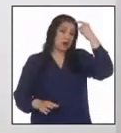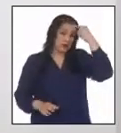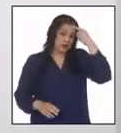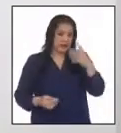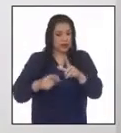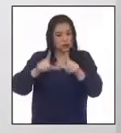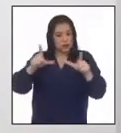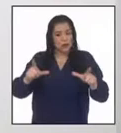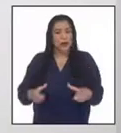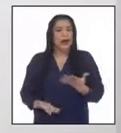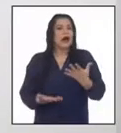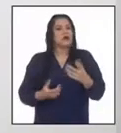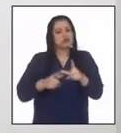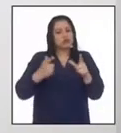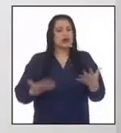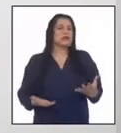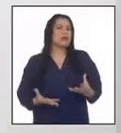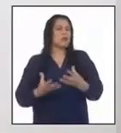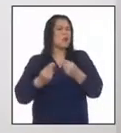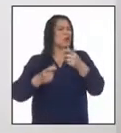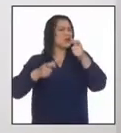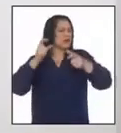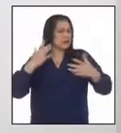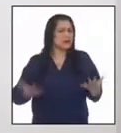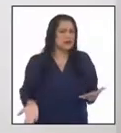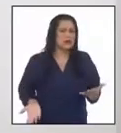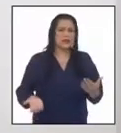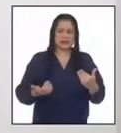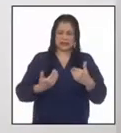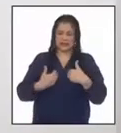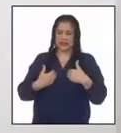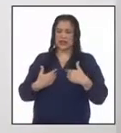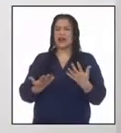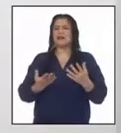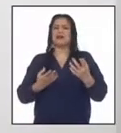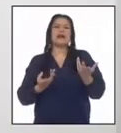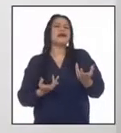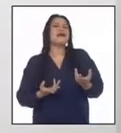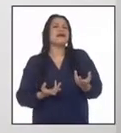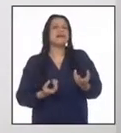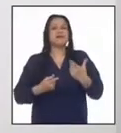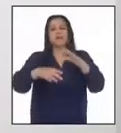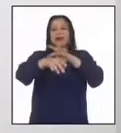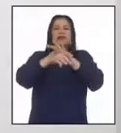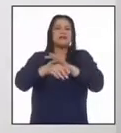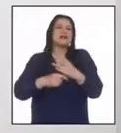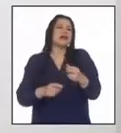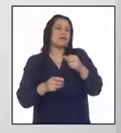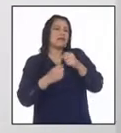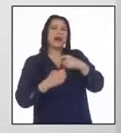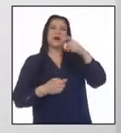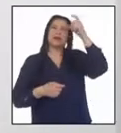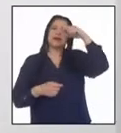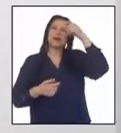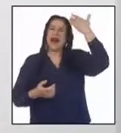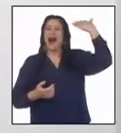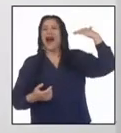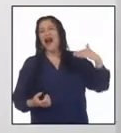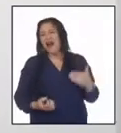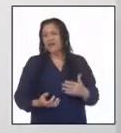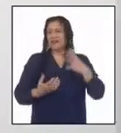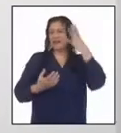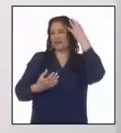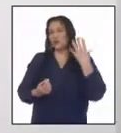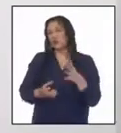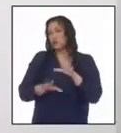escenario donde amplios sectores de la población mantenían prácticas sanitarias de medicina tradicional. A esto se sumaba